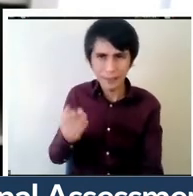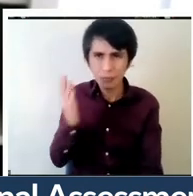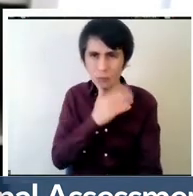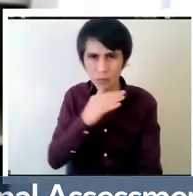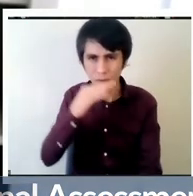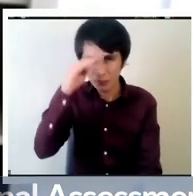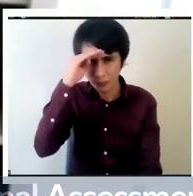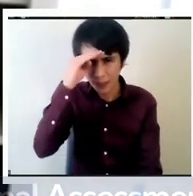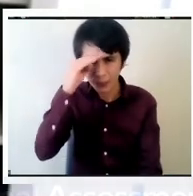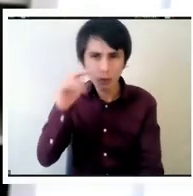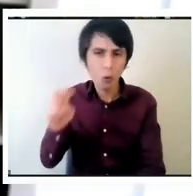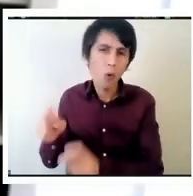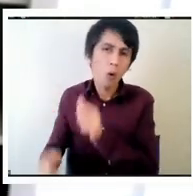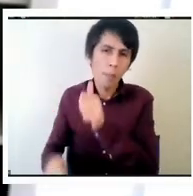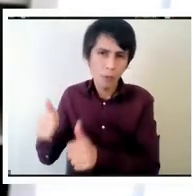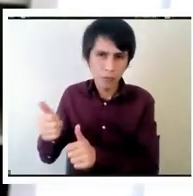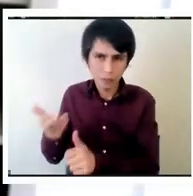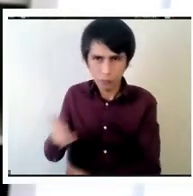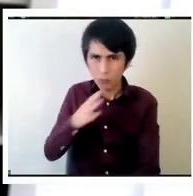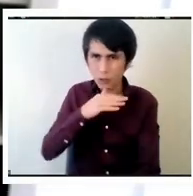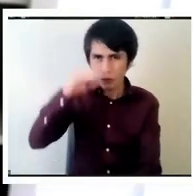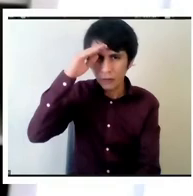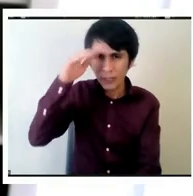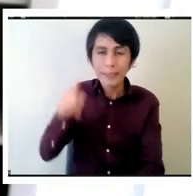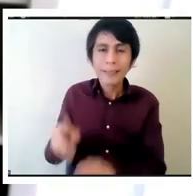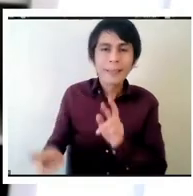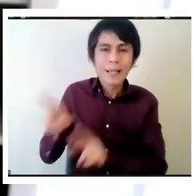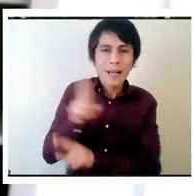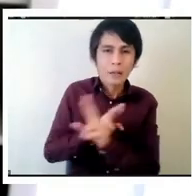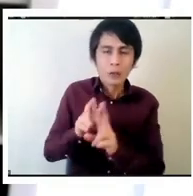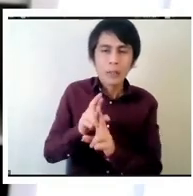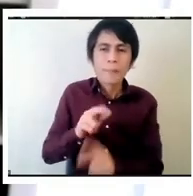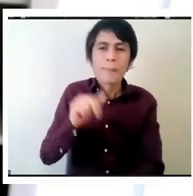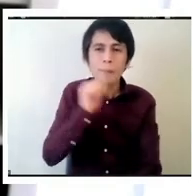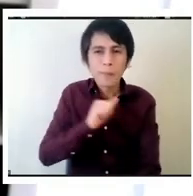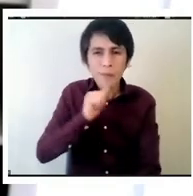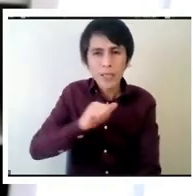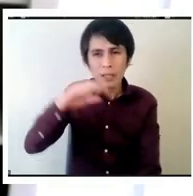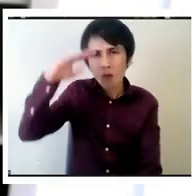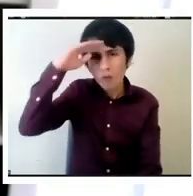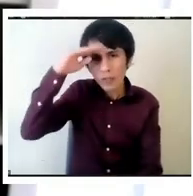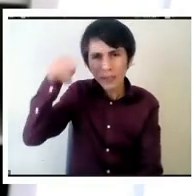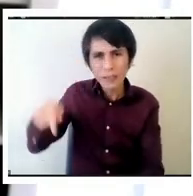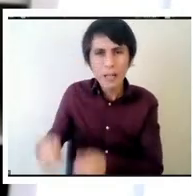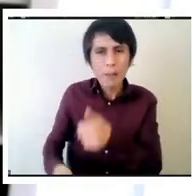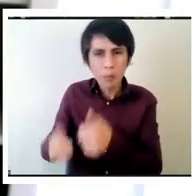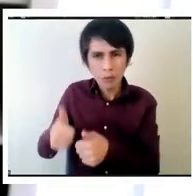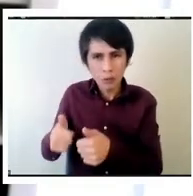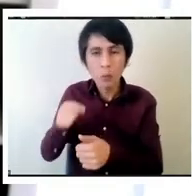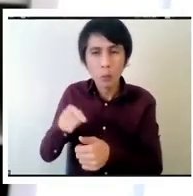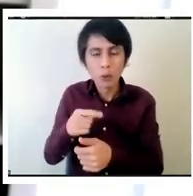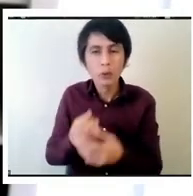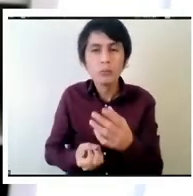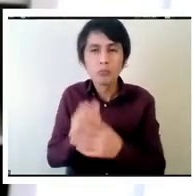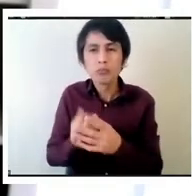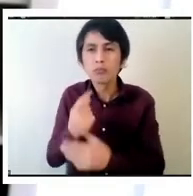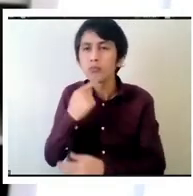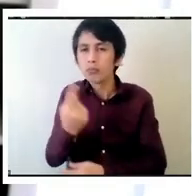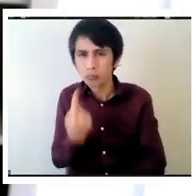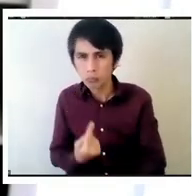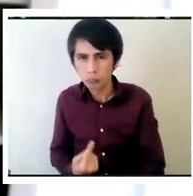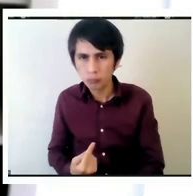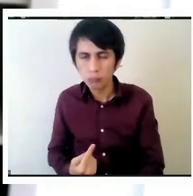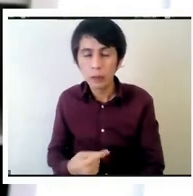y está todo relacionado con esto la falta de confianza en la profesión y surgen todas estas preguntas pero las